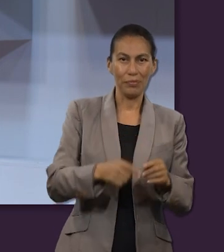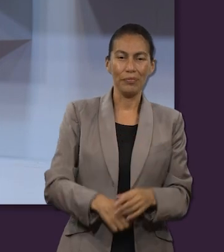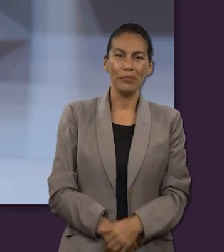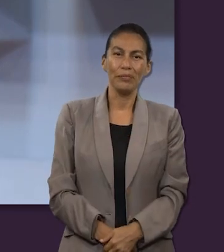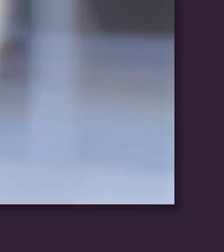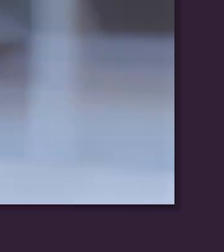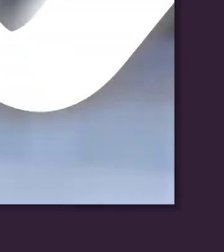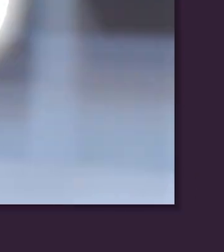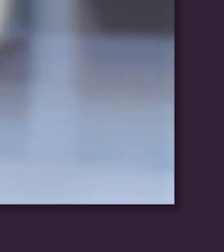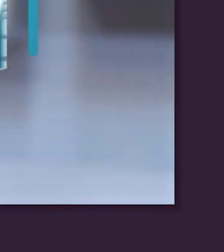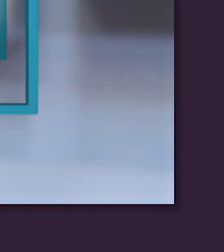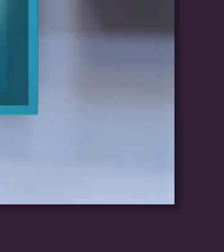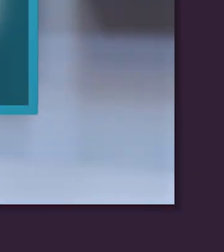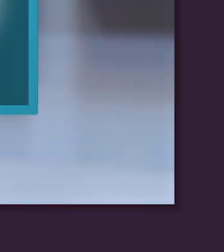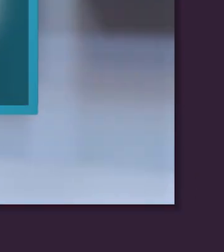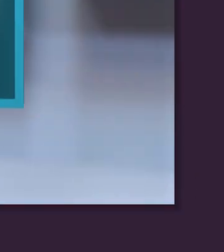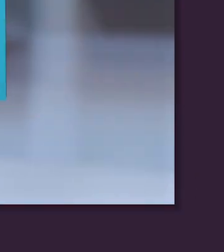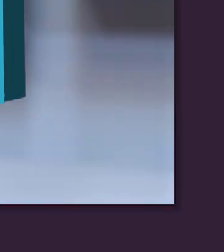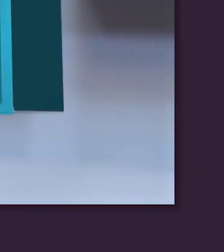cruz.